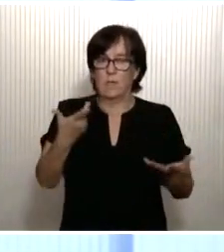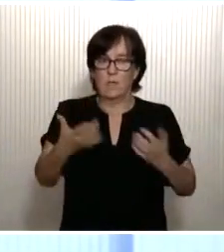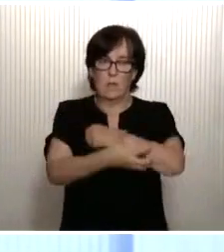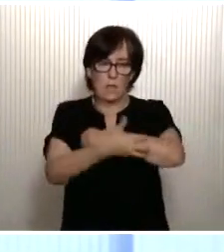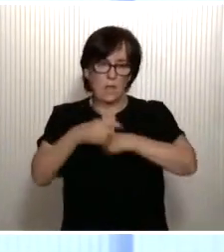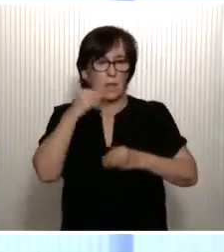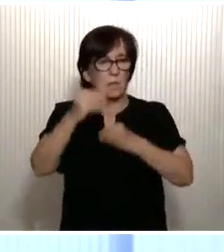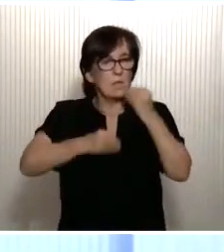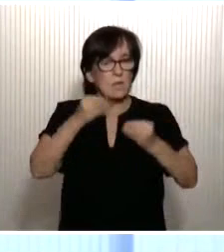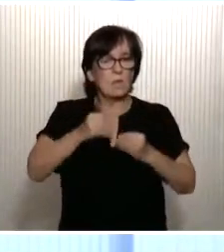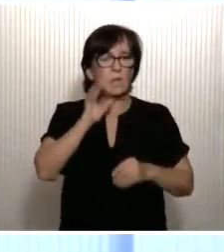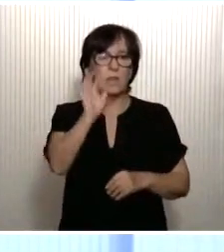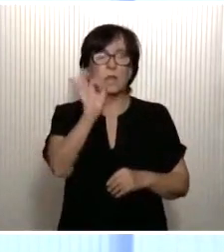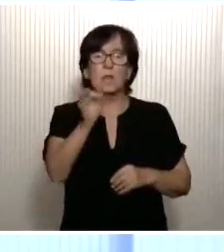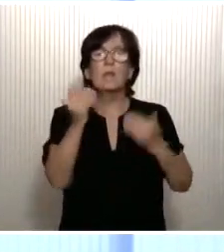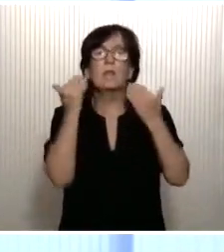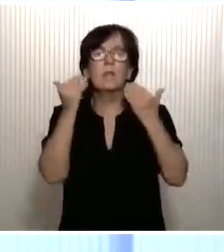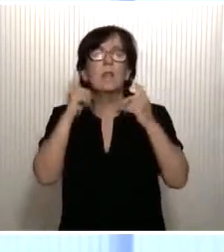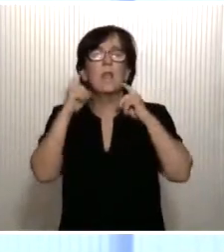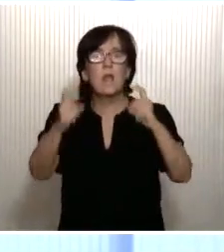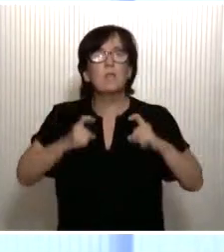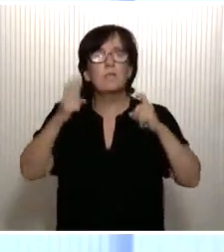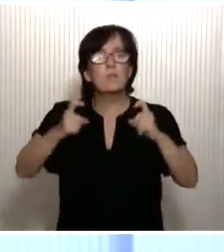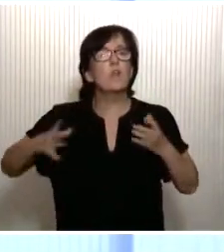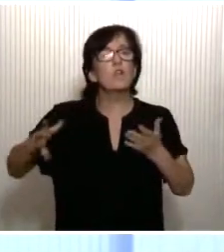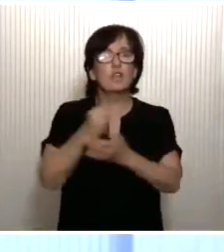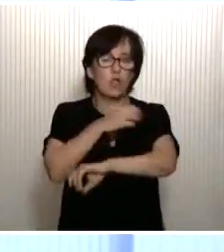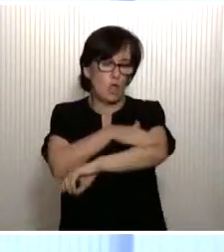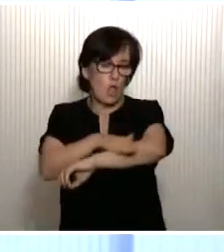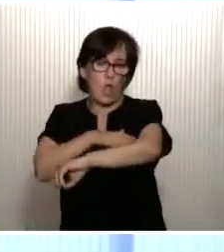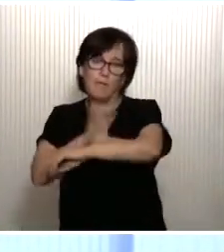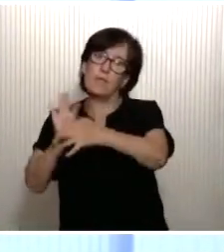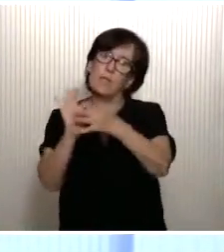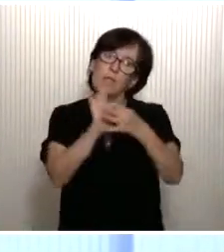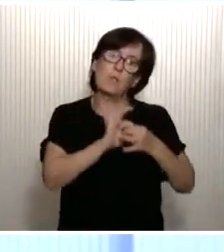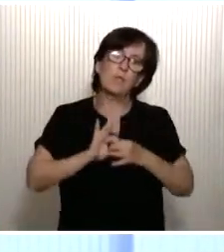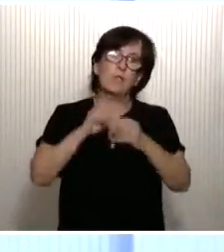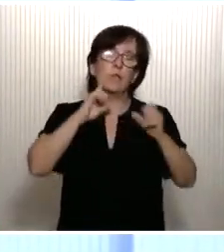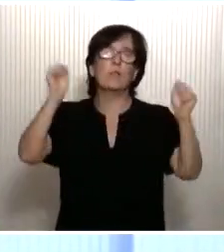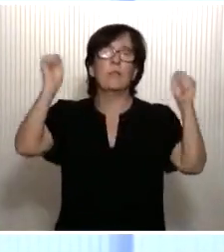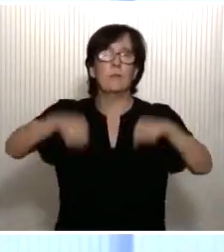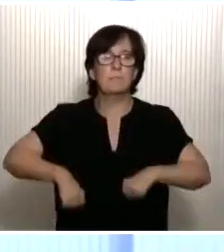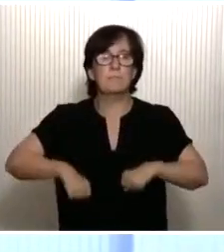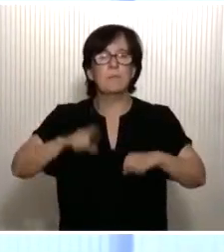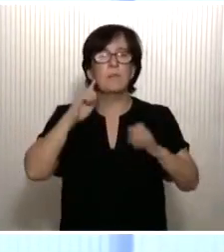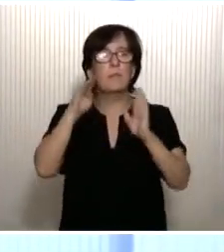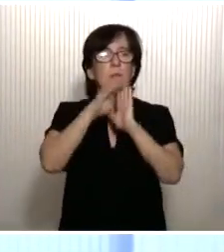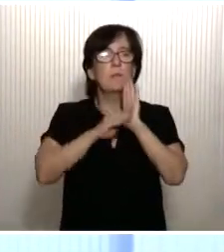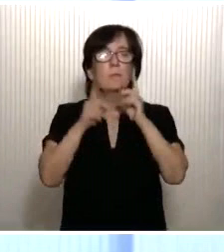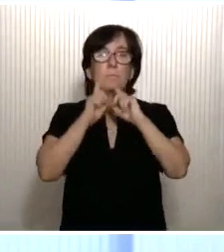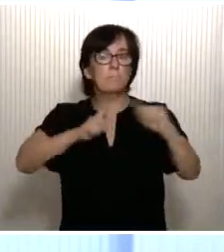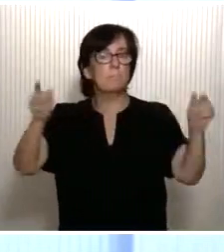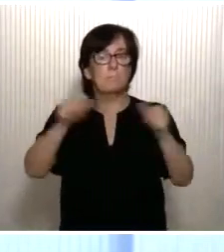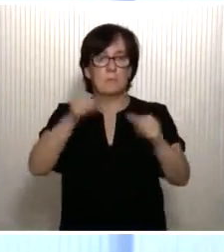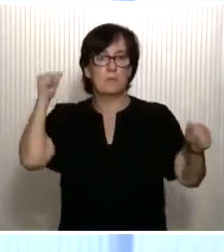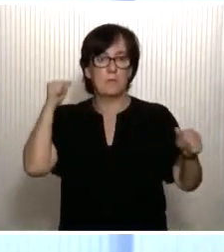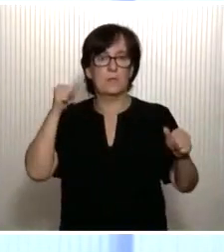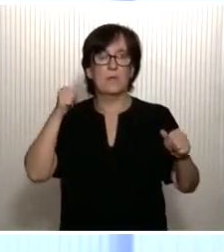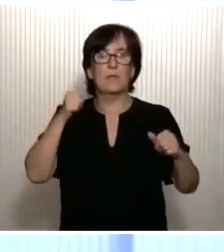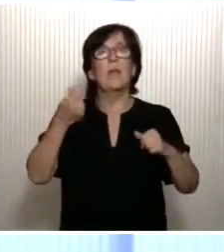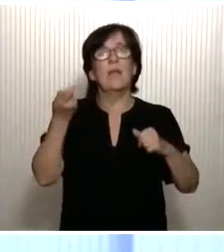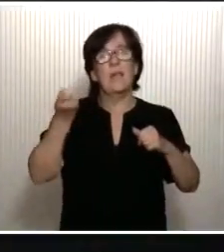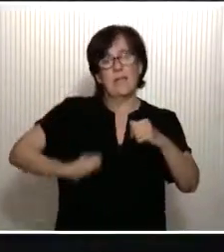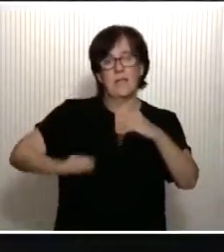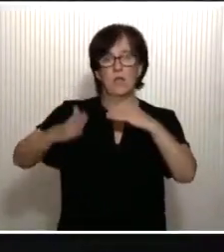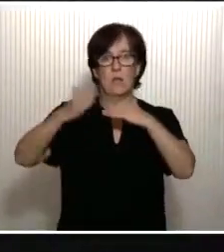empezado a hacer, por cierto, gracias al esfuerzo de todo el Gobierno de Coalición, con la aprobación de una medida inédita como es el ingreso